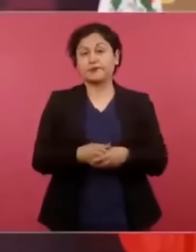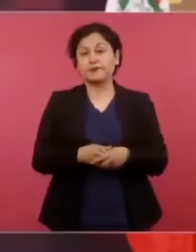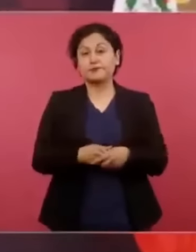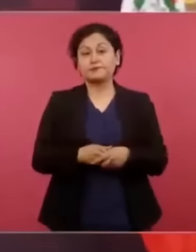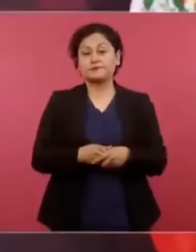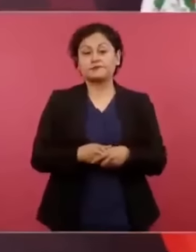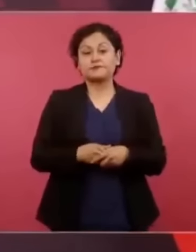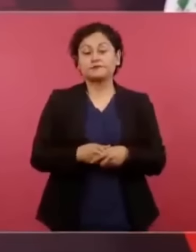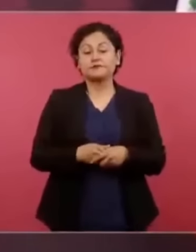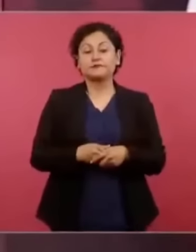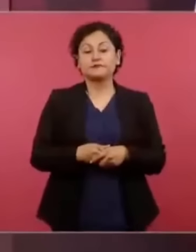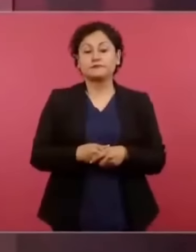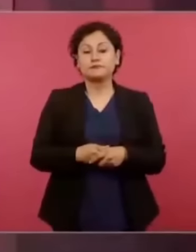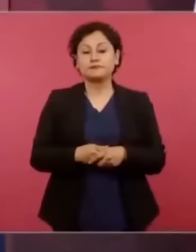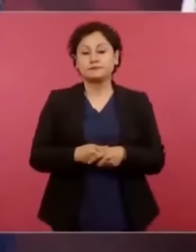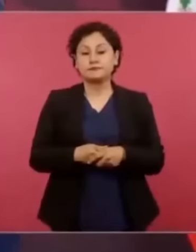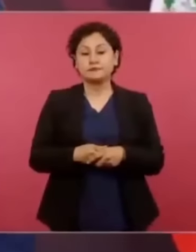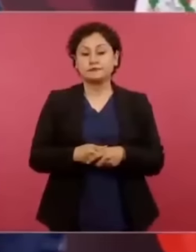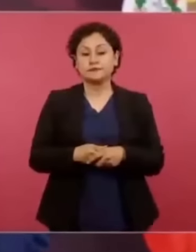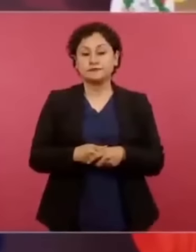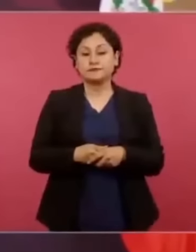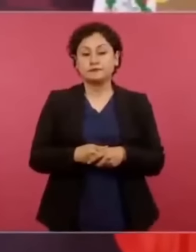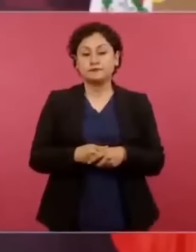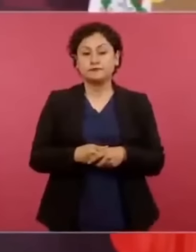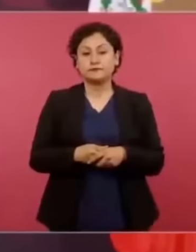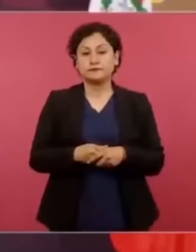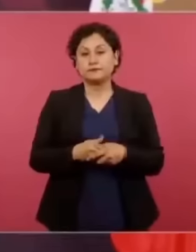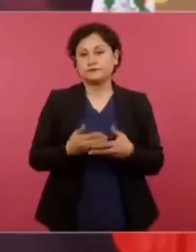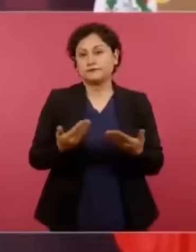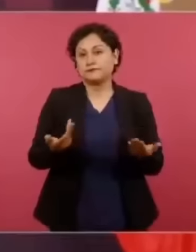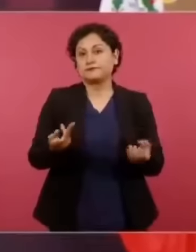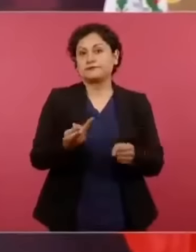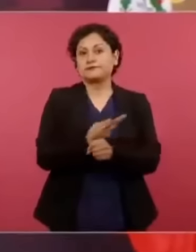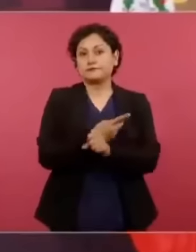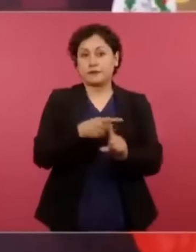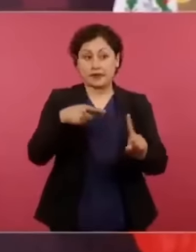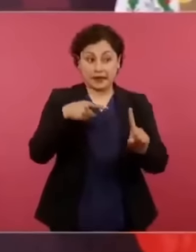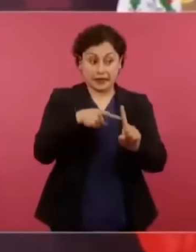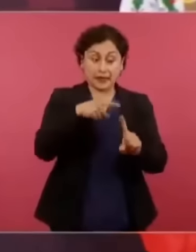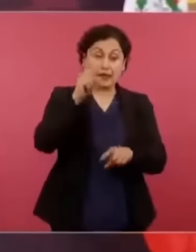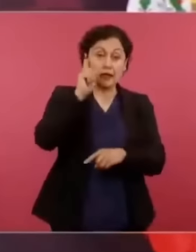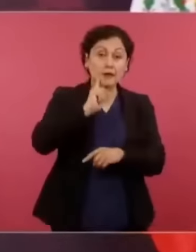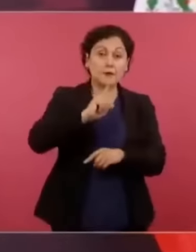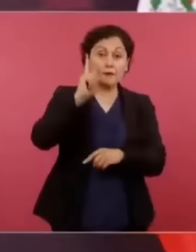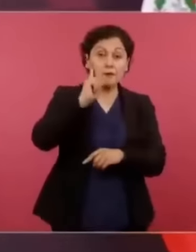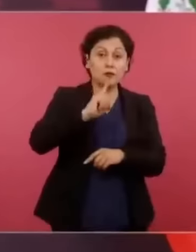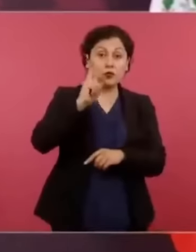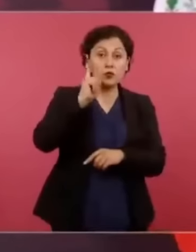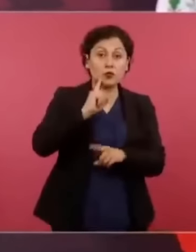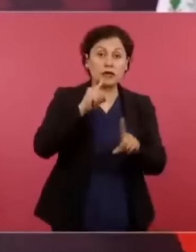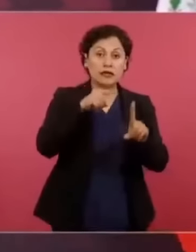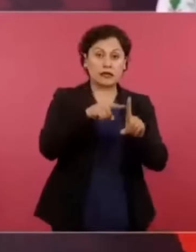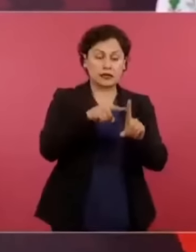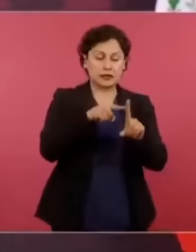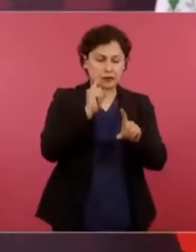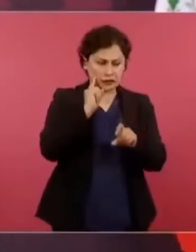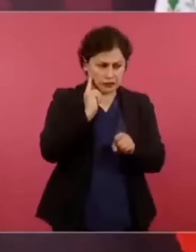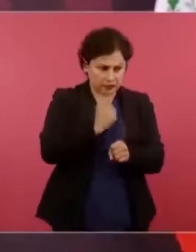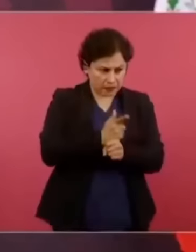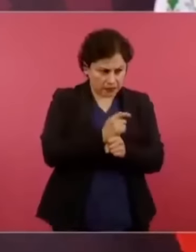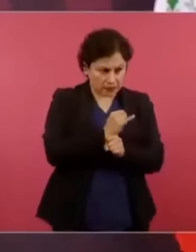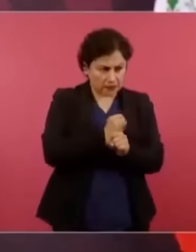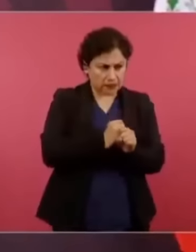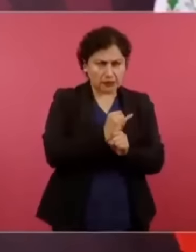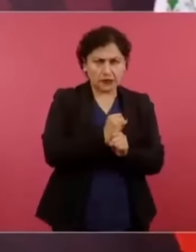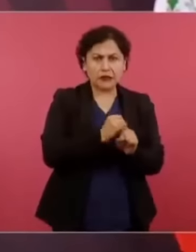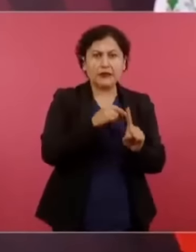la señora es la presidenta de la